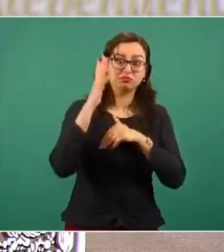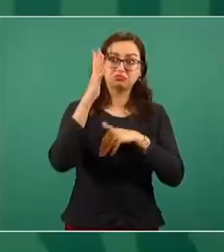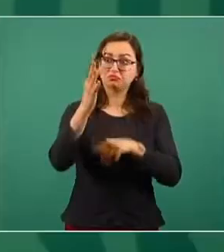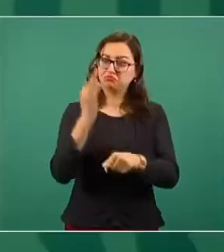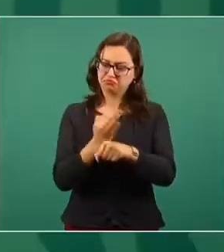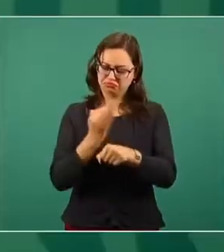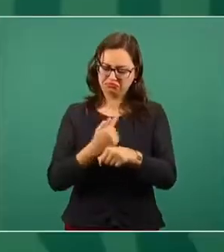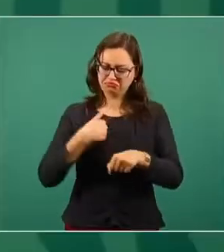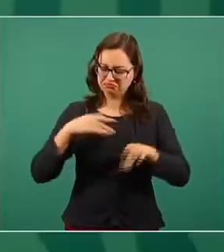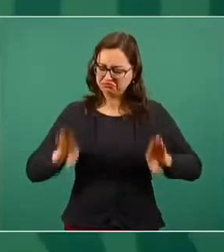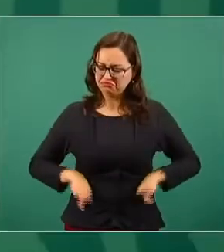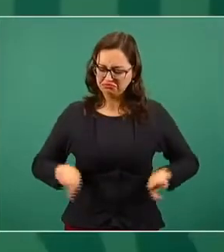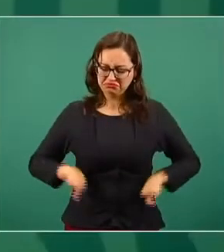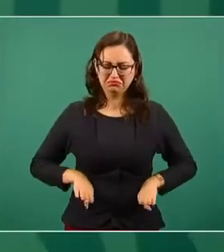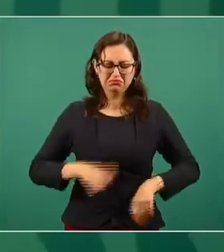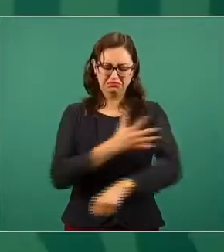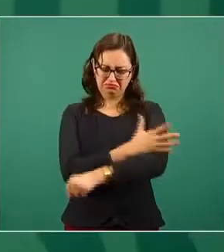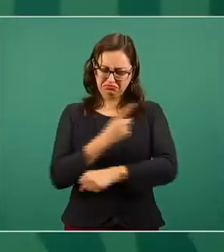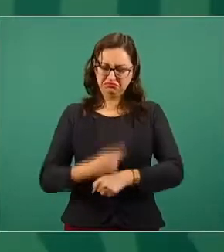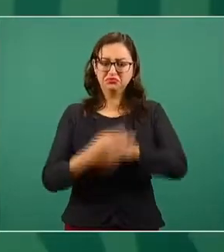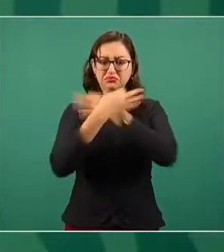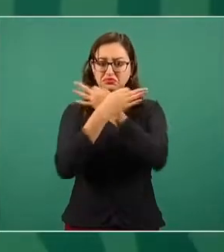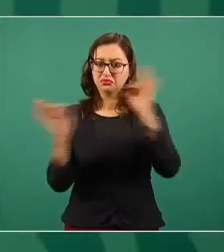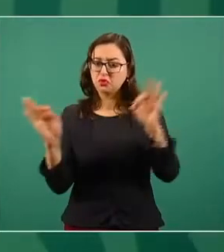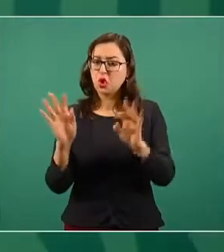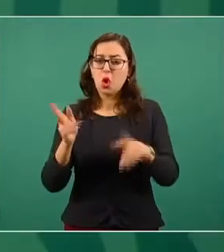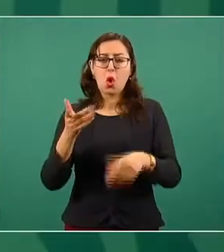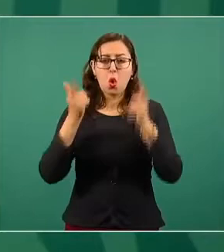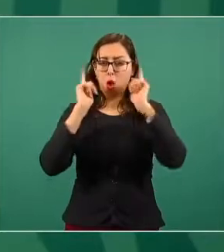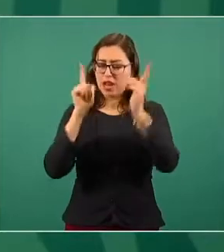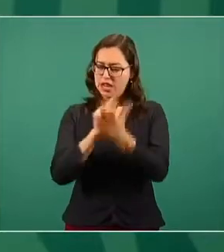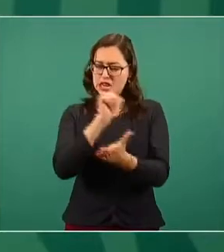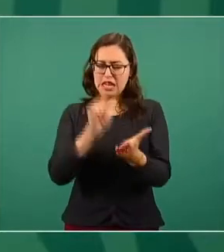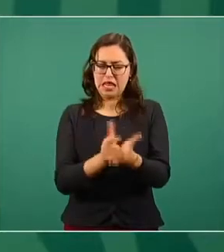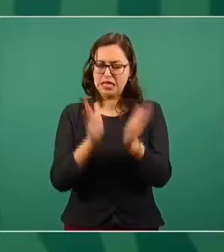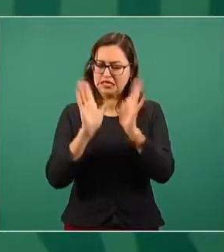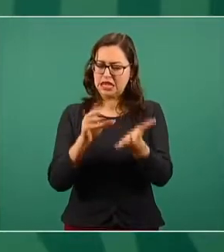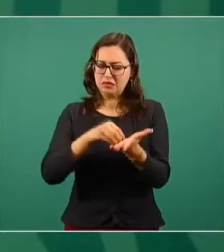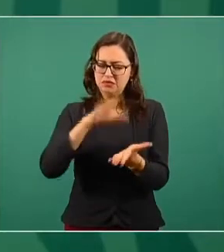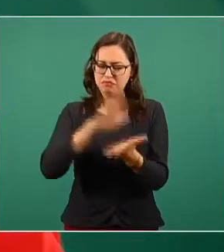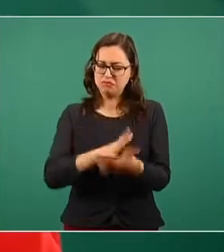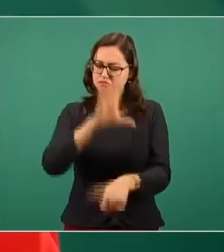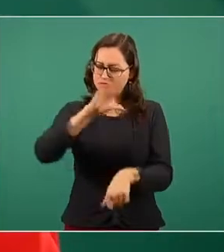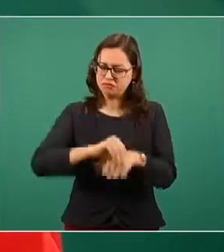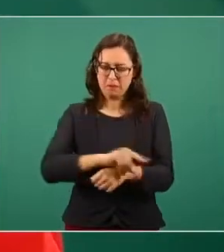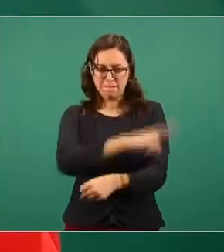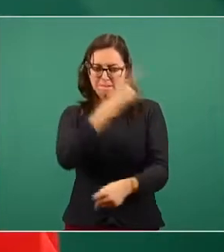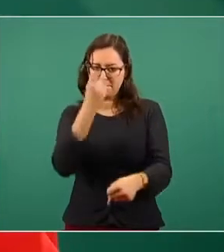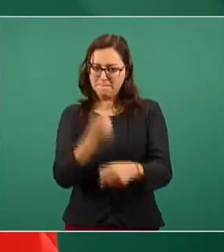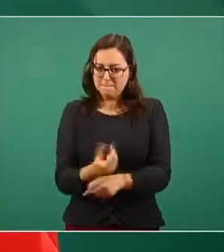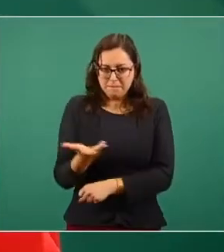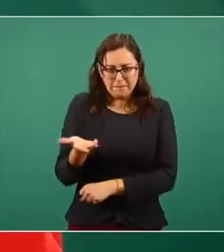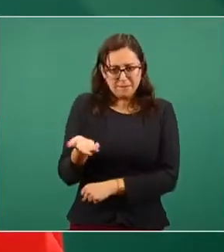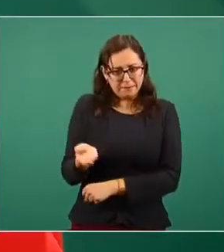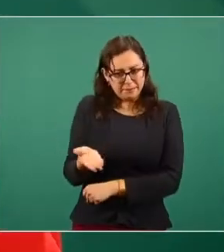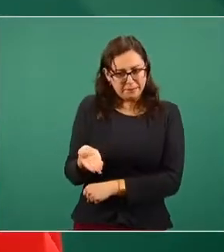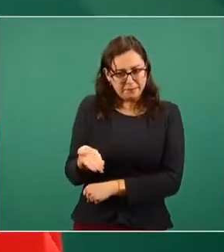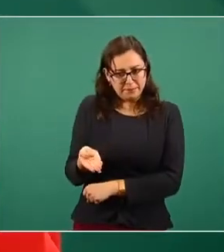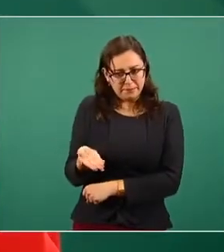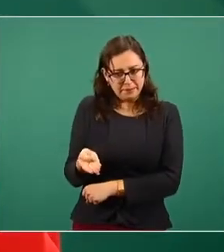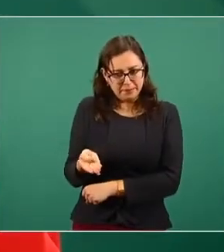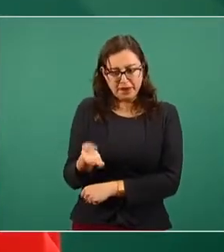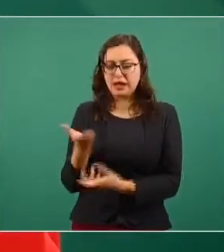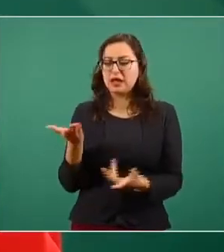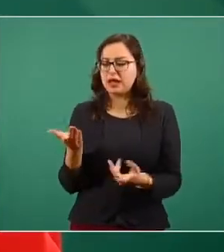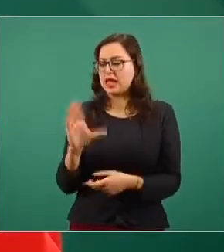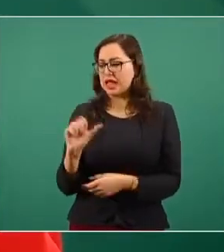sinceramente, primero la marihuana, el cannabis y que sea utilizado para, ahora ya